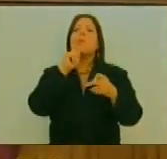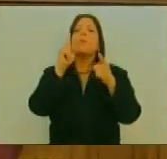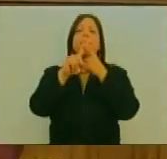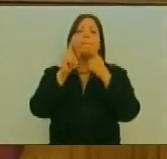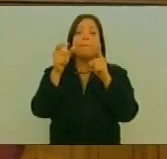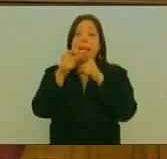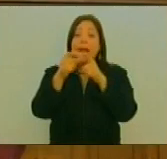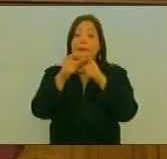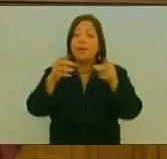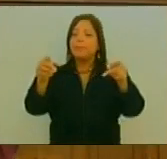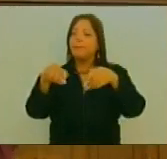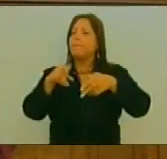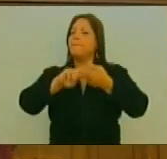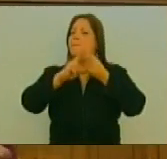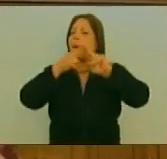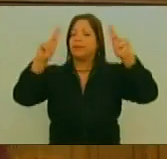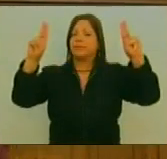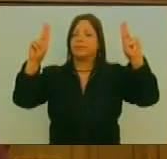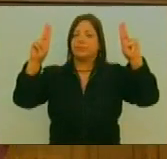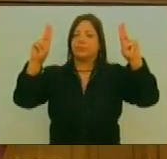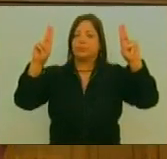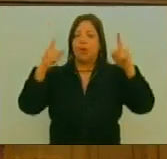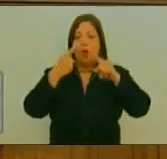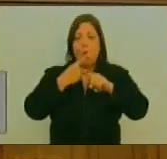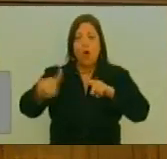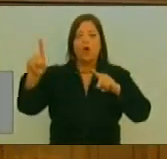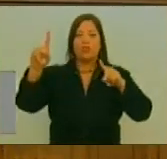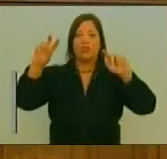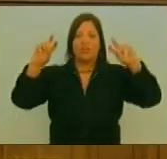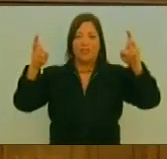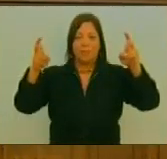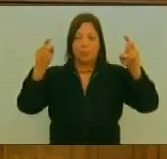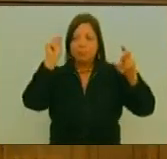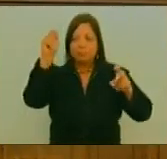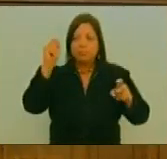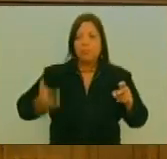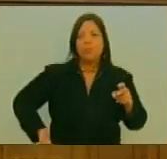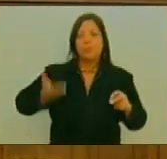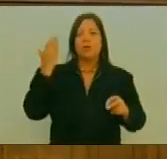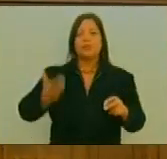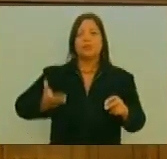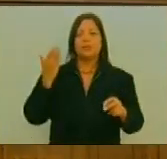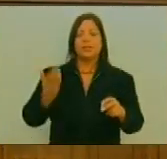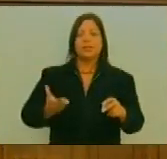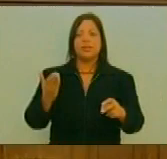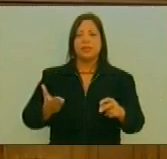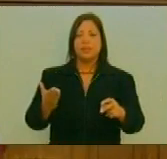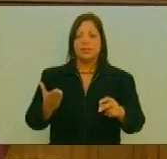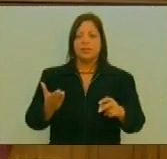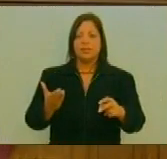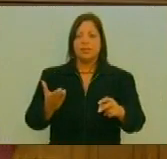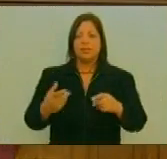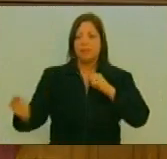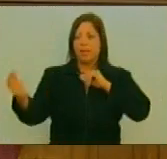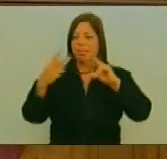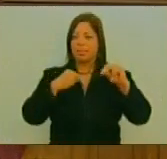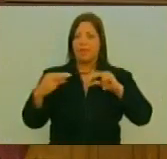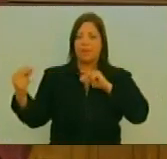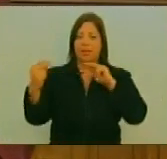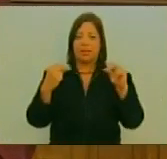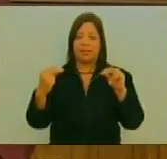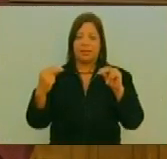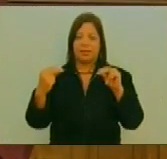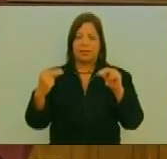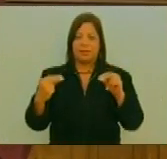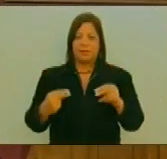Y Además Sabemos Otro Tema Importante Otro Punto Importante De Considerar En Un Debate Como Este Entonces